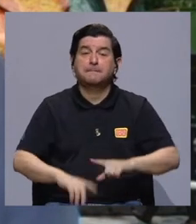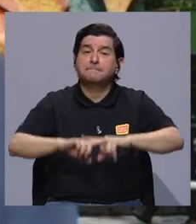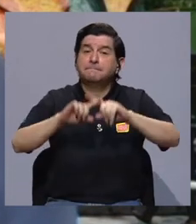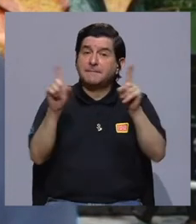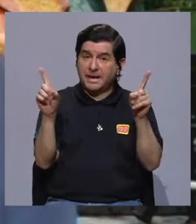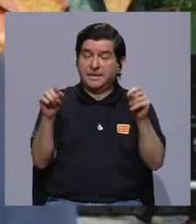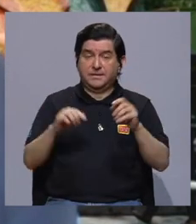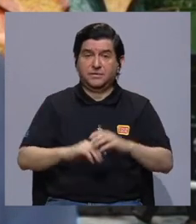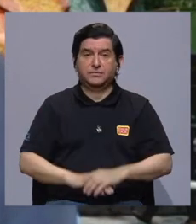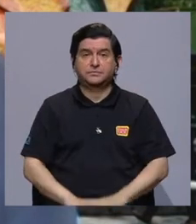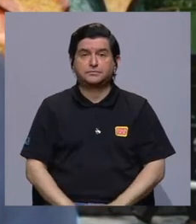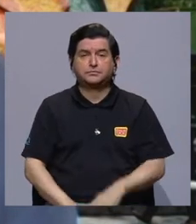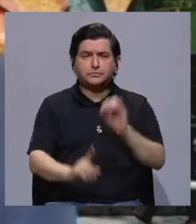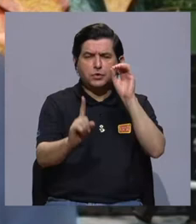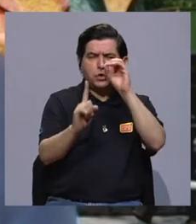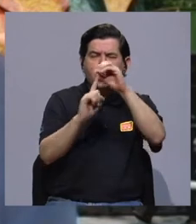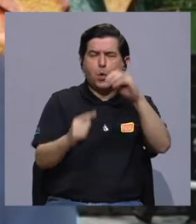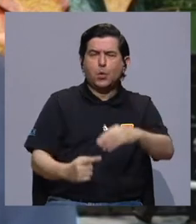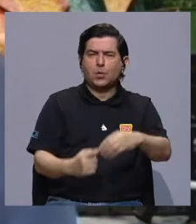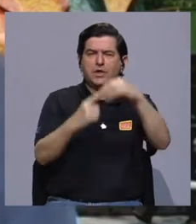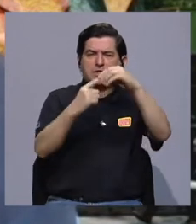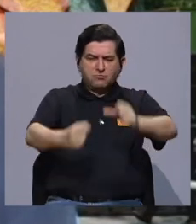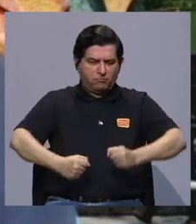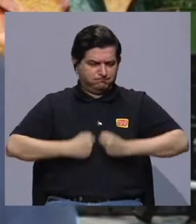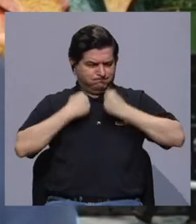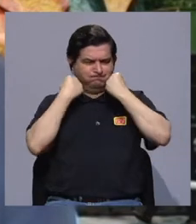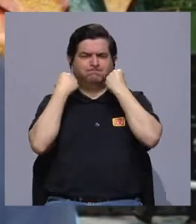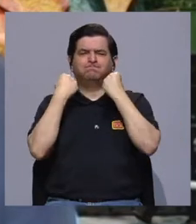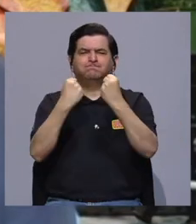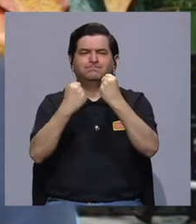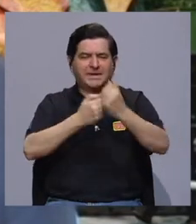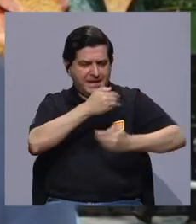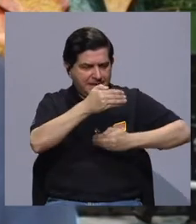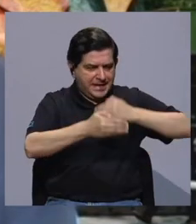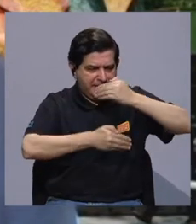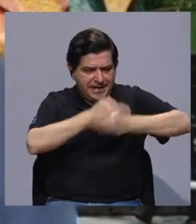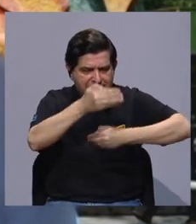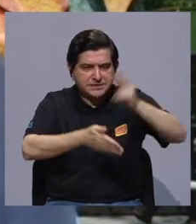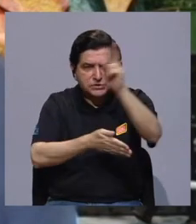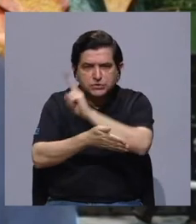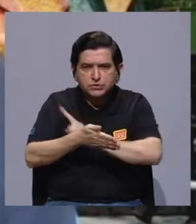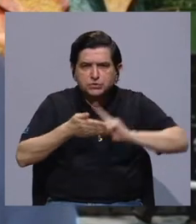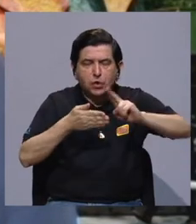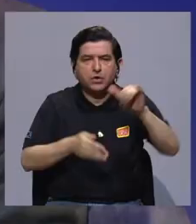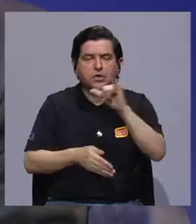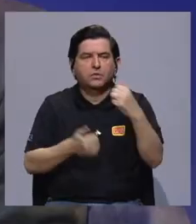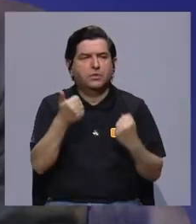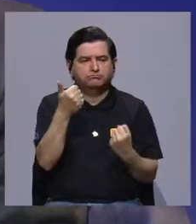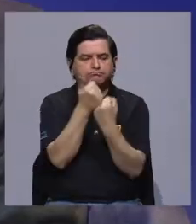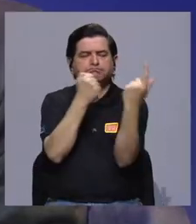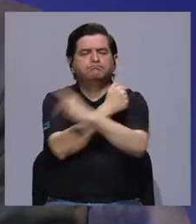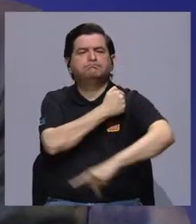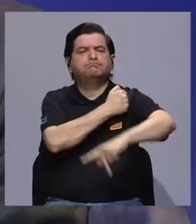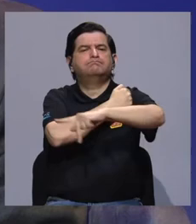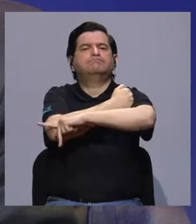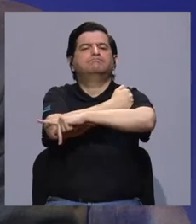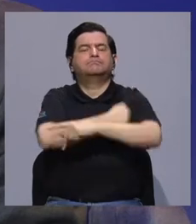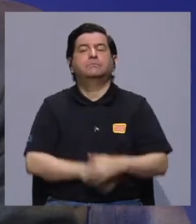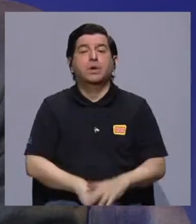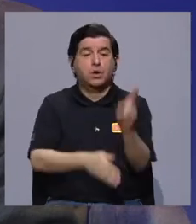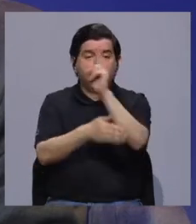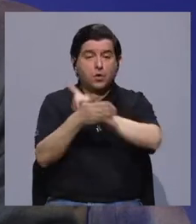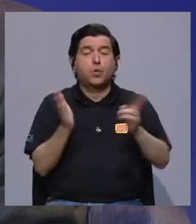pero el objetivo principal es fortalecer la gestión universitaria y también apoyar al país,